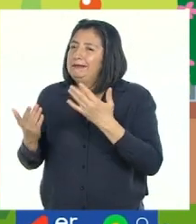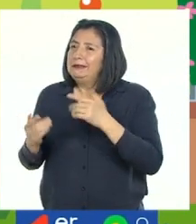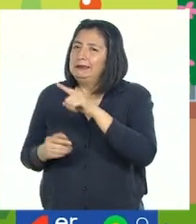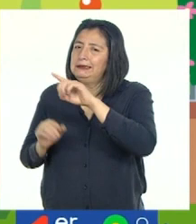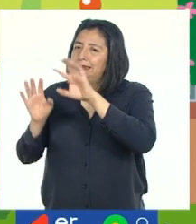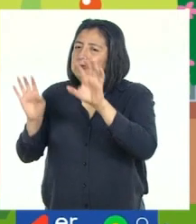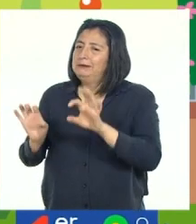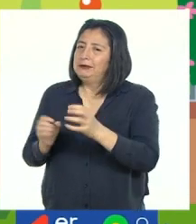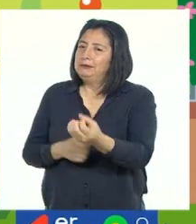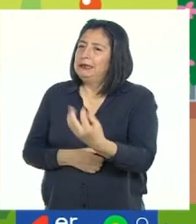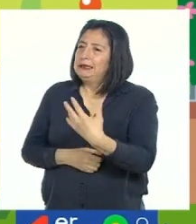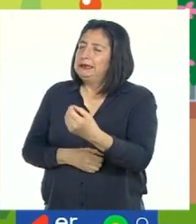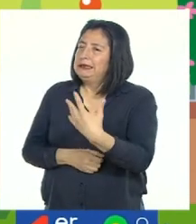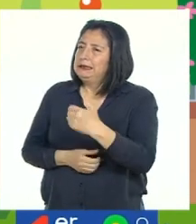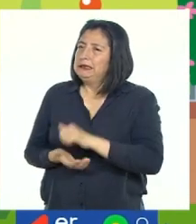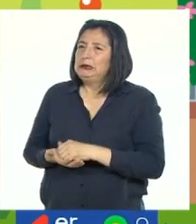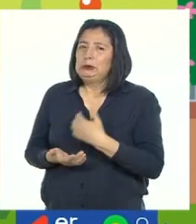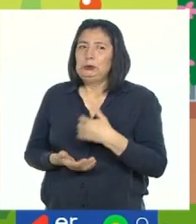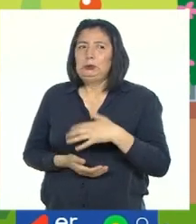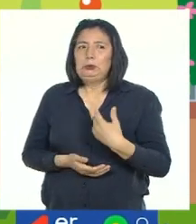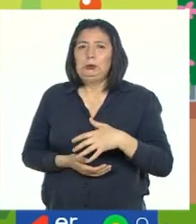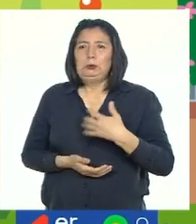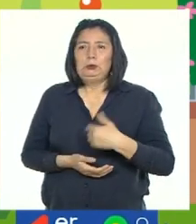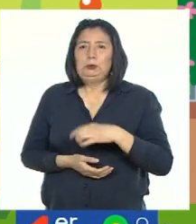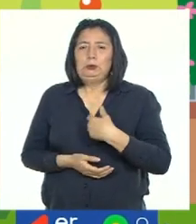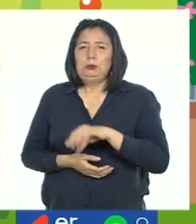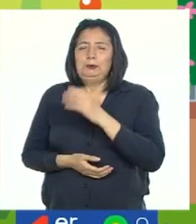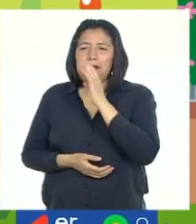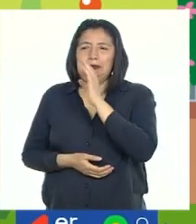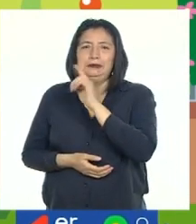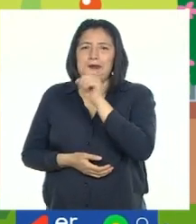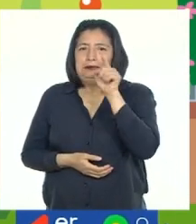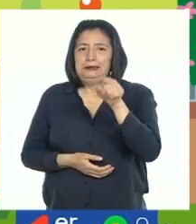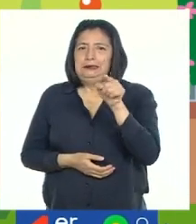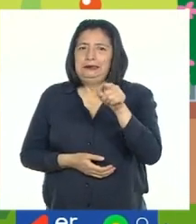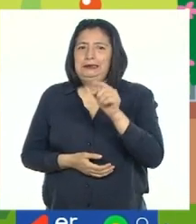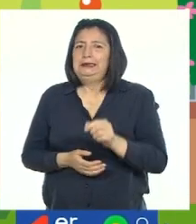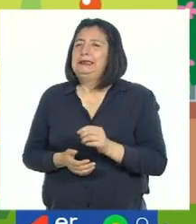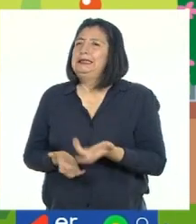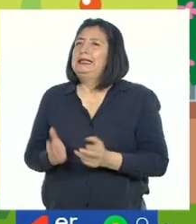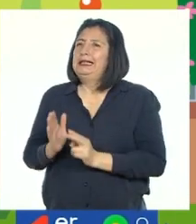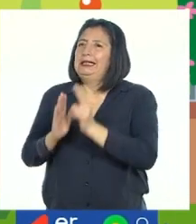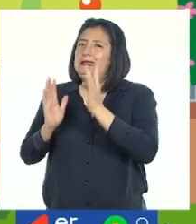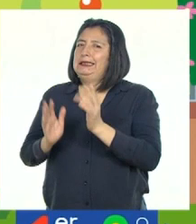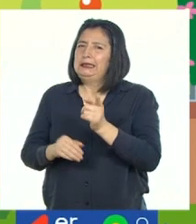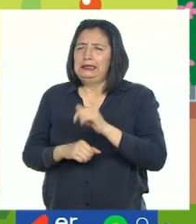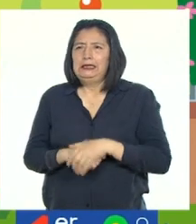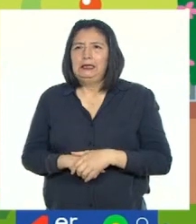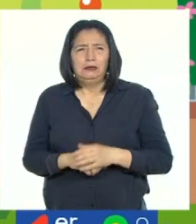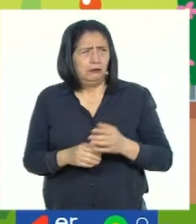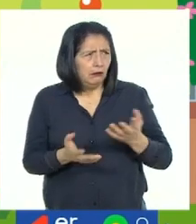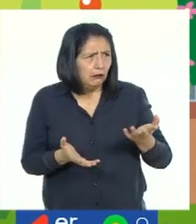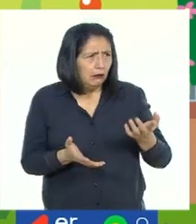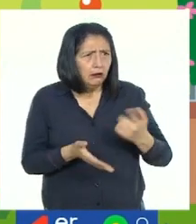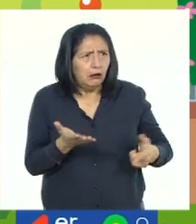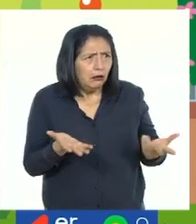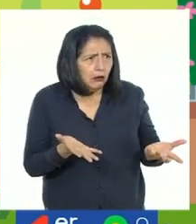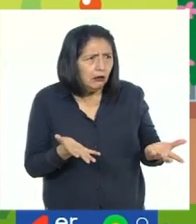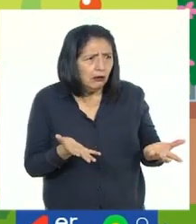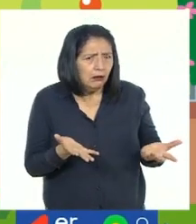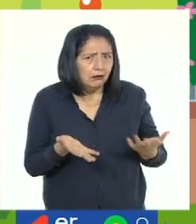computadora me ha contado cosas muy serias sobre ti, Anita, el astronauta. ¿Qué cosas?